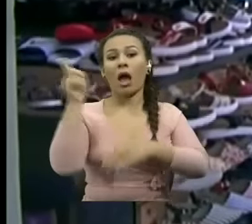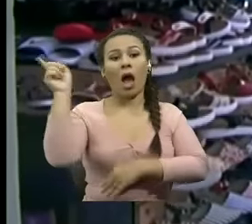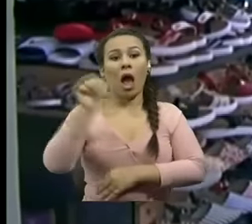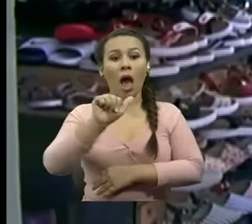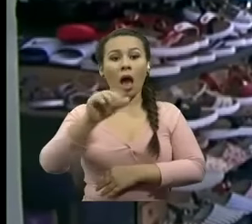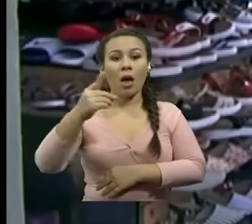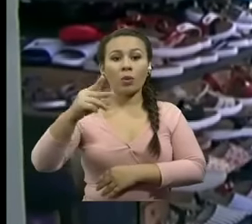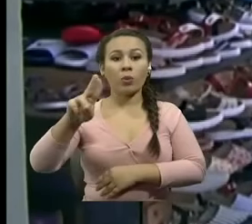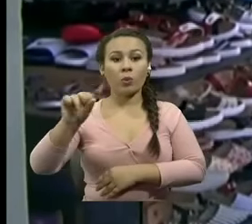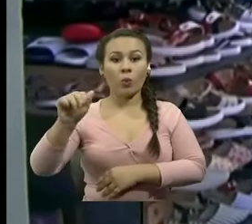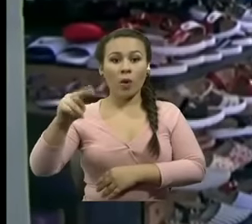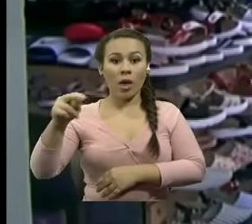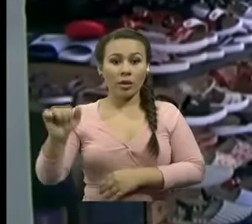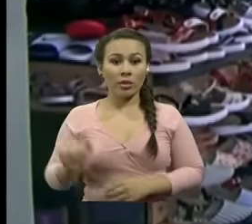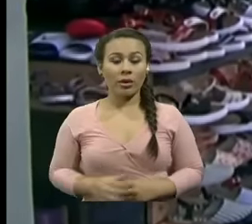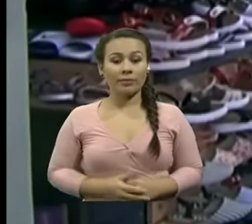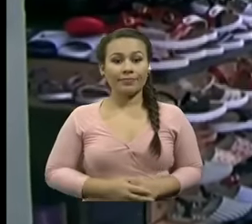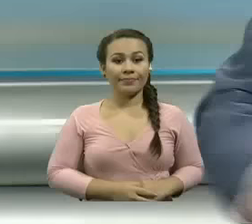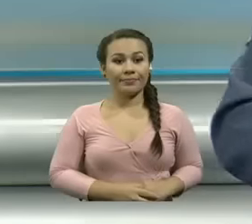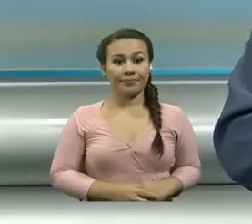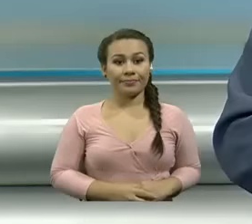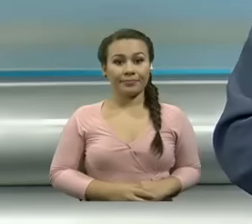informó José Morales